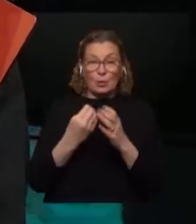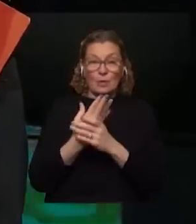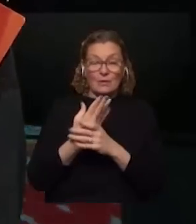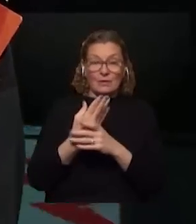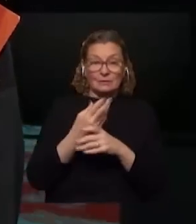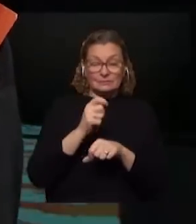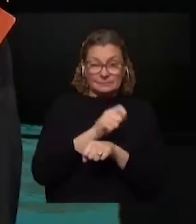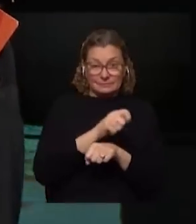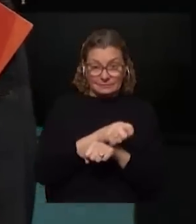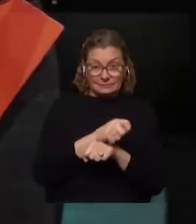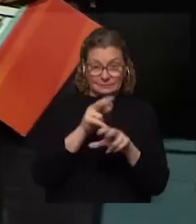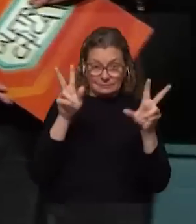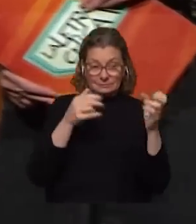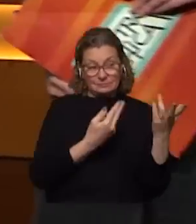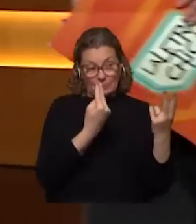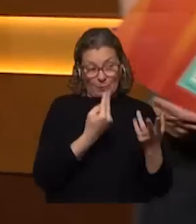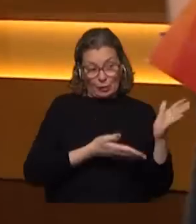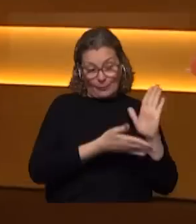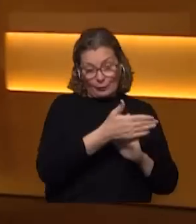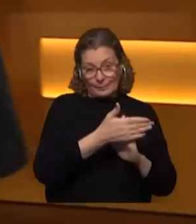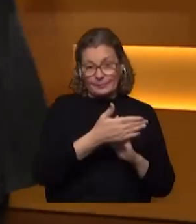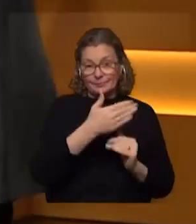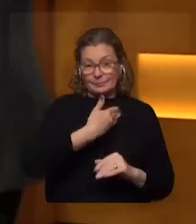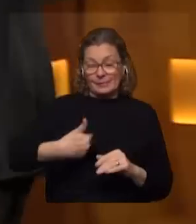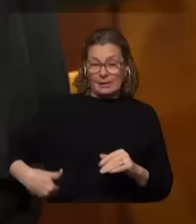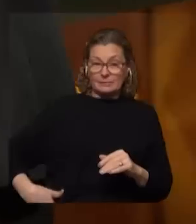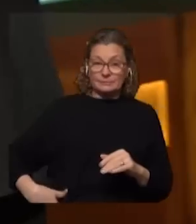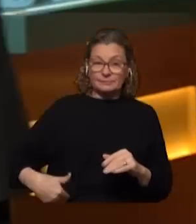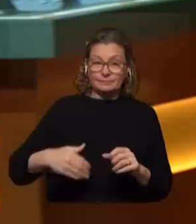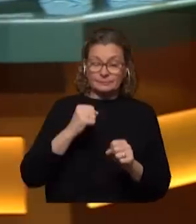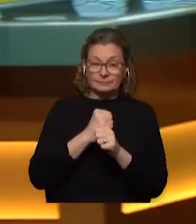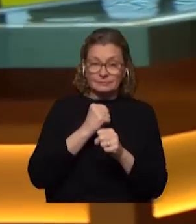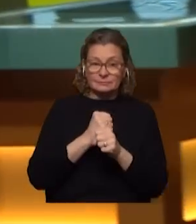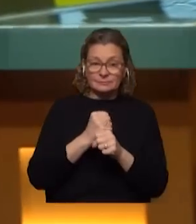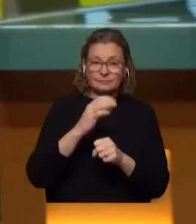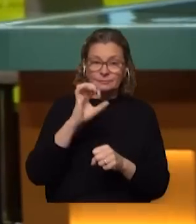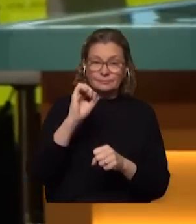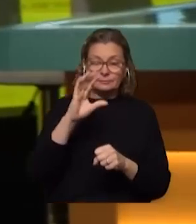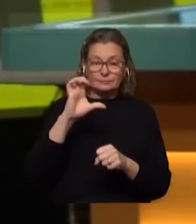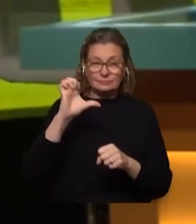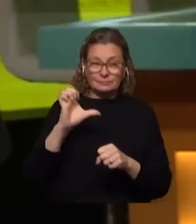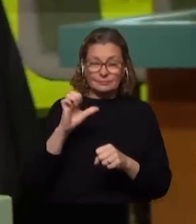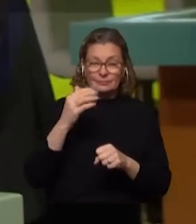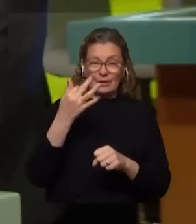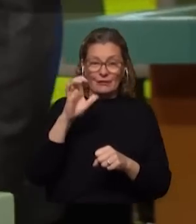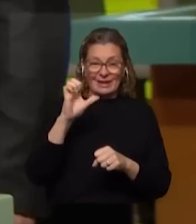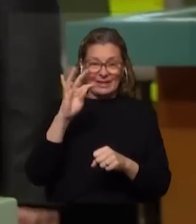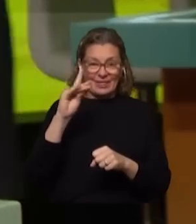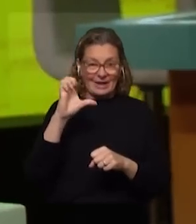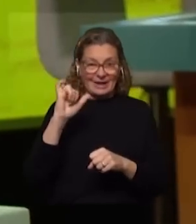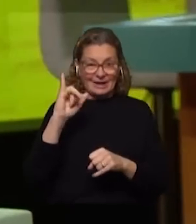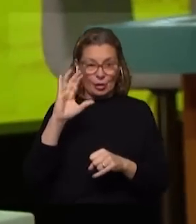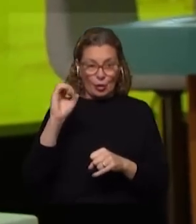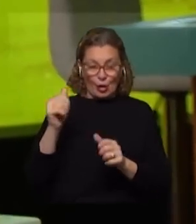ámbito judicial. Con tu permiso, Sara Sola. Porque el presidente de la Federación de Funcionarios de OSE, Federico Kramer, que nos acompaña hoy,